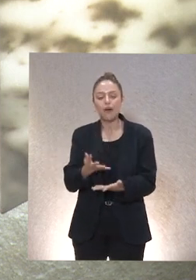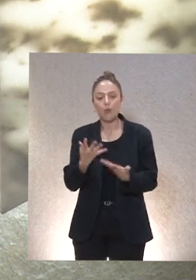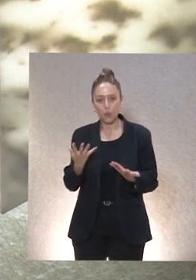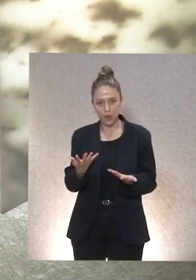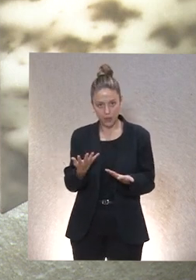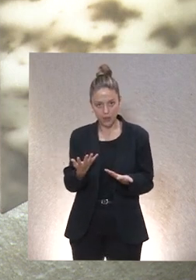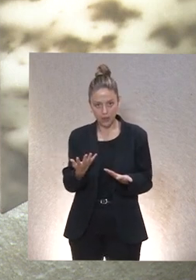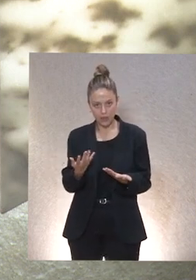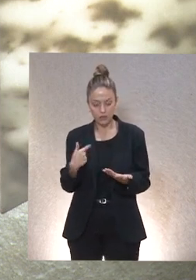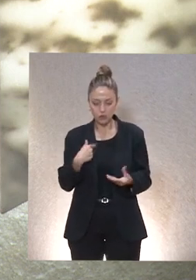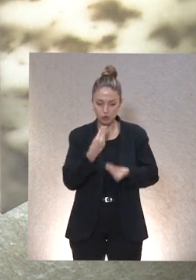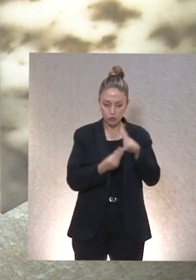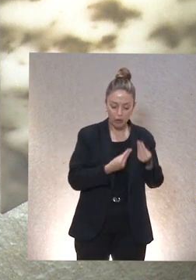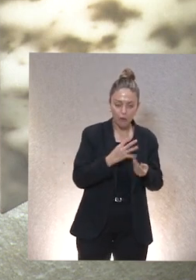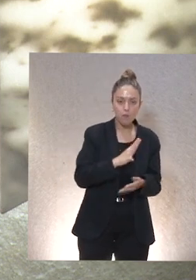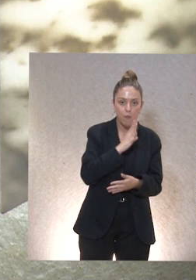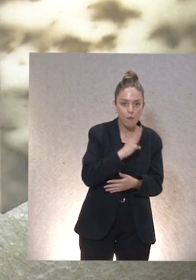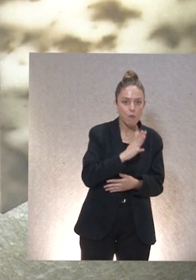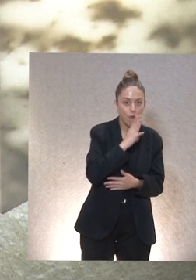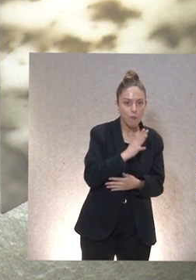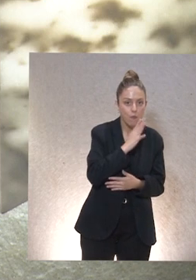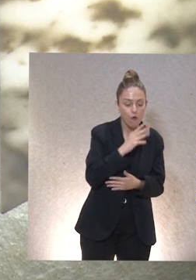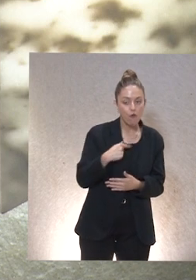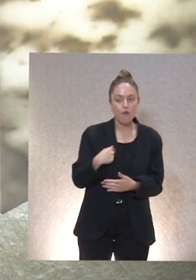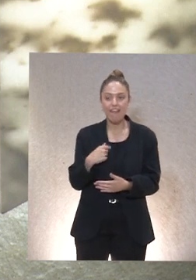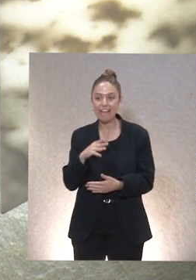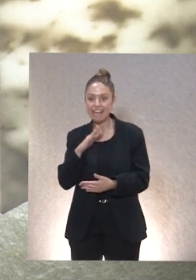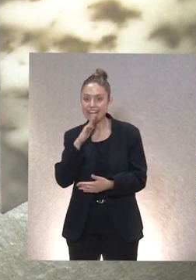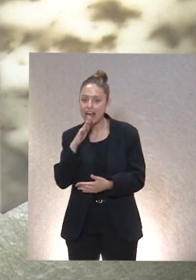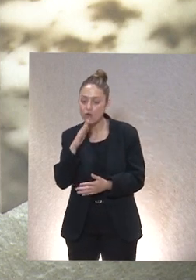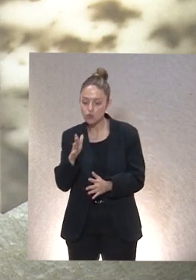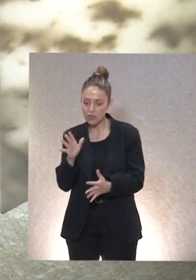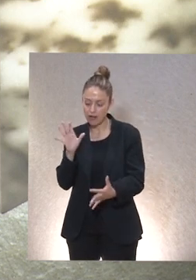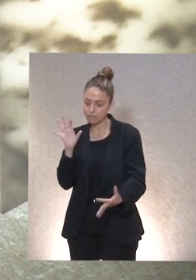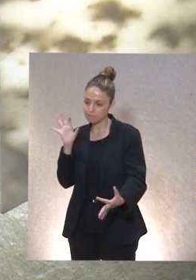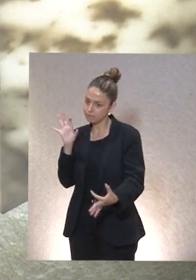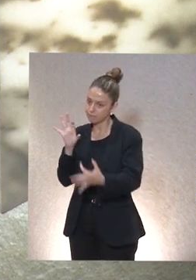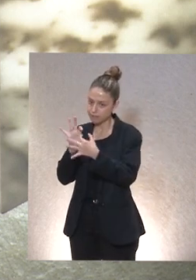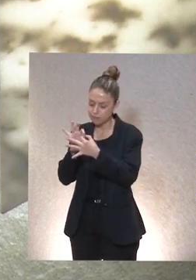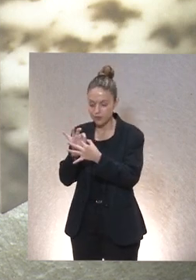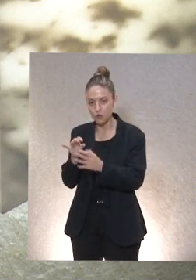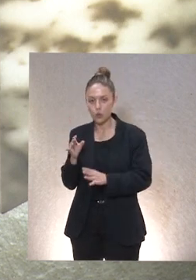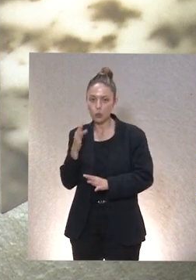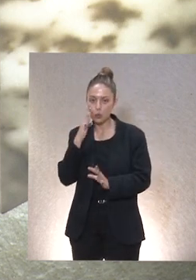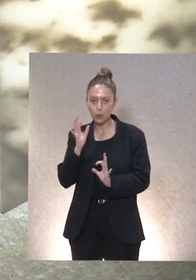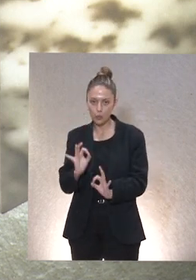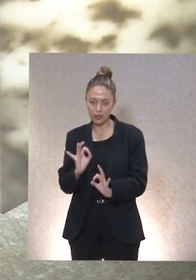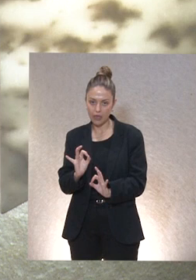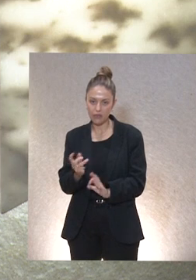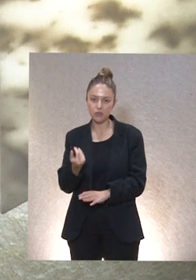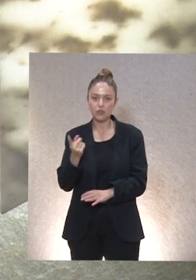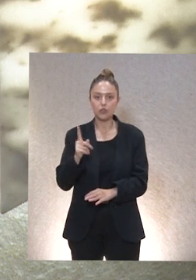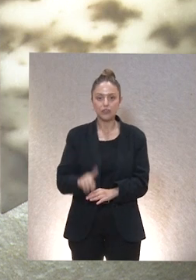no, yo esto lo hago por no sé qué, cuando quieres servir a una causa, tienes que andar con mucho cuidado. También es legítimo decir que